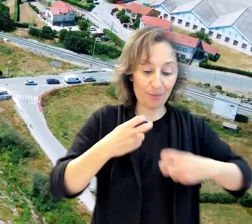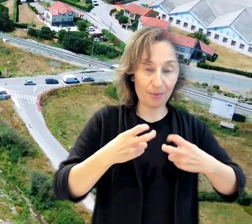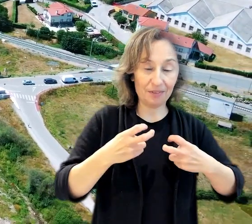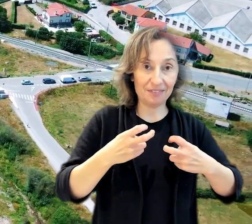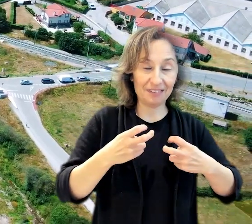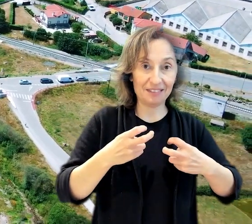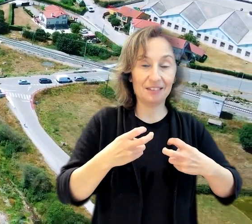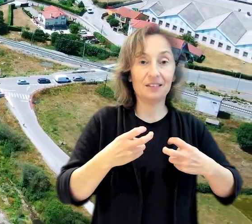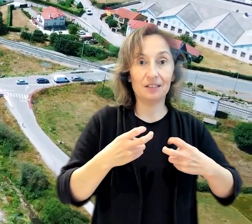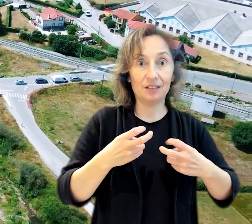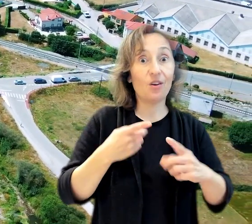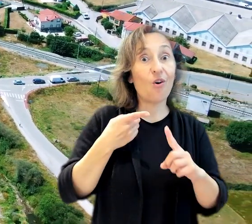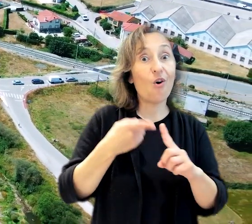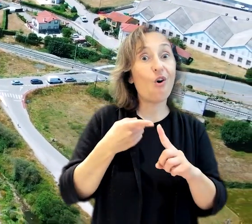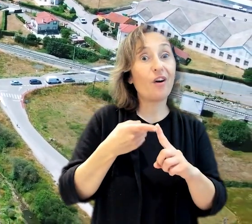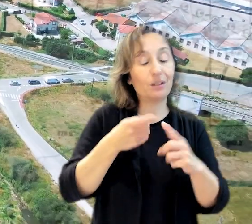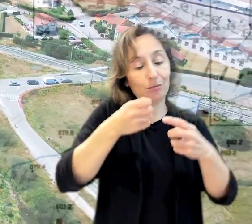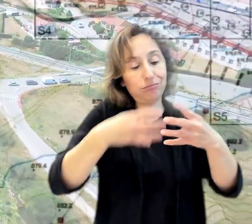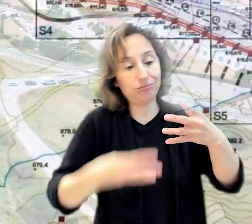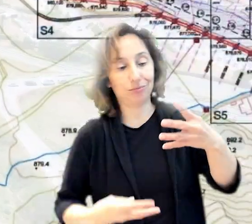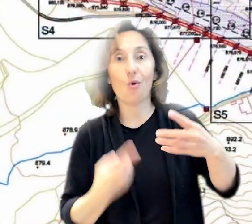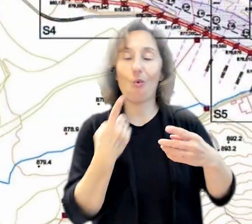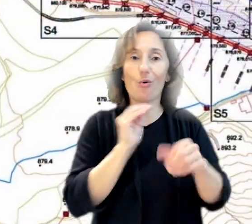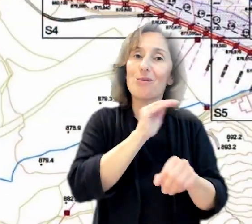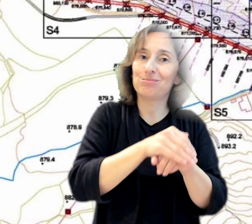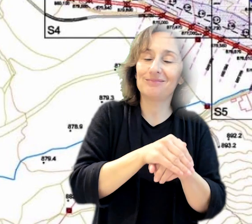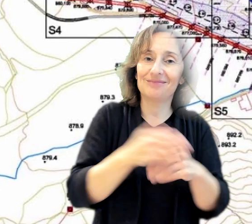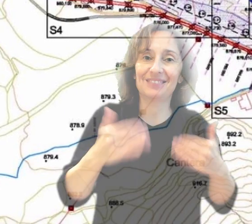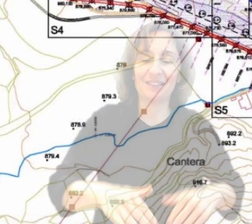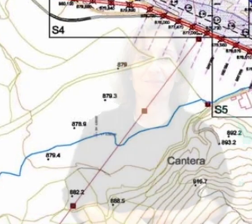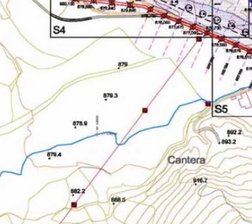actuación cumple con uno de sus objetivos, entre otros.